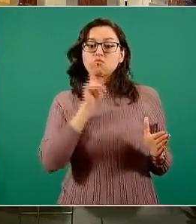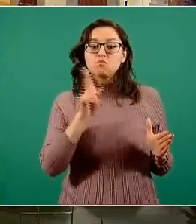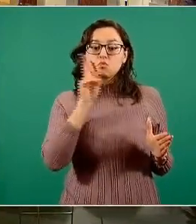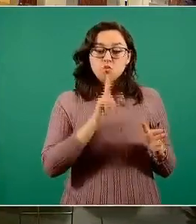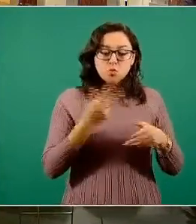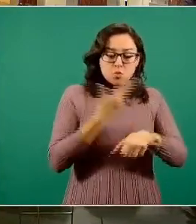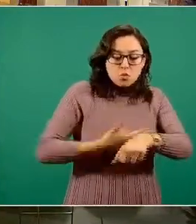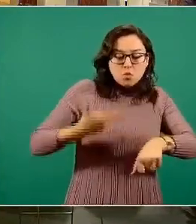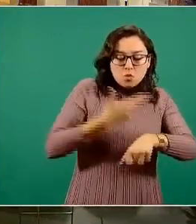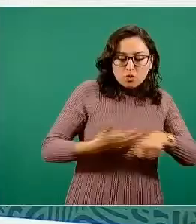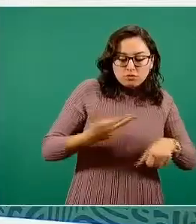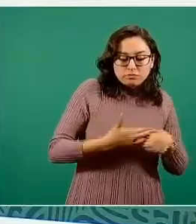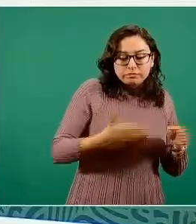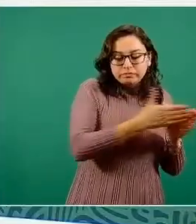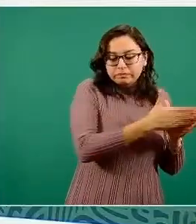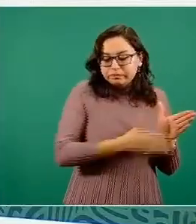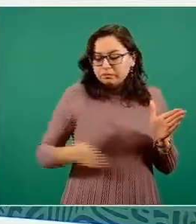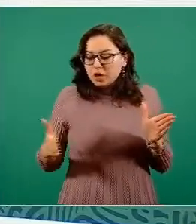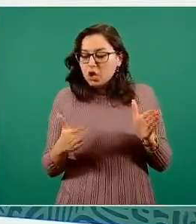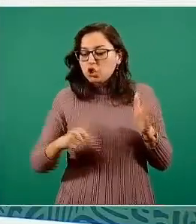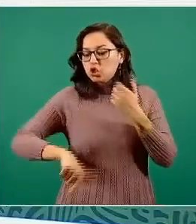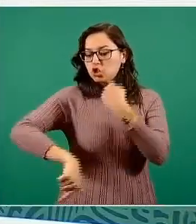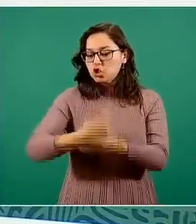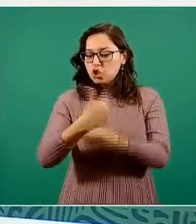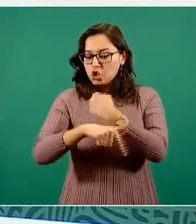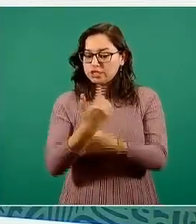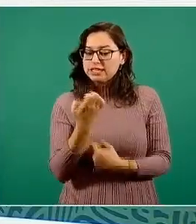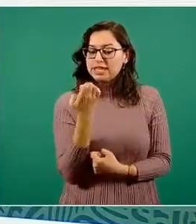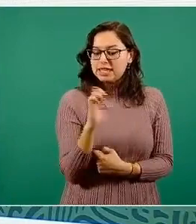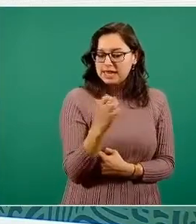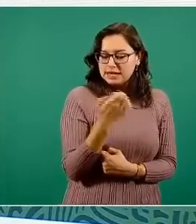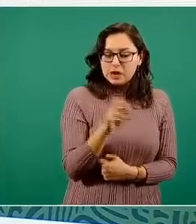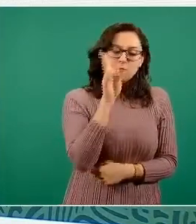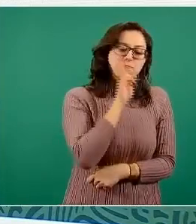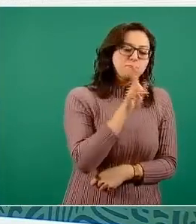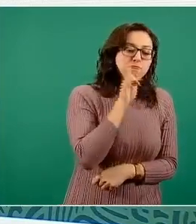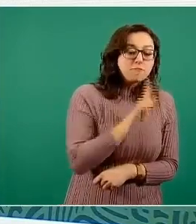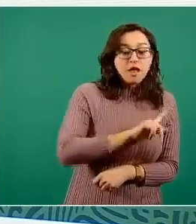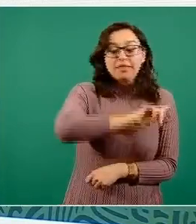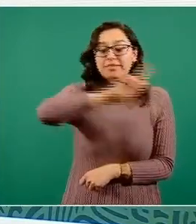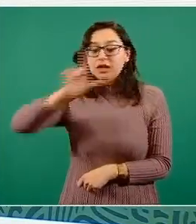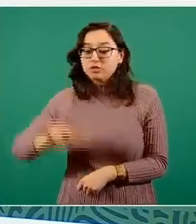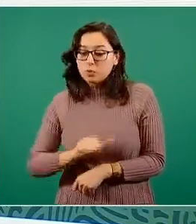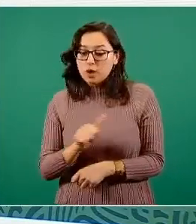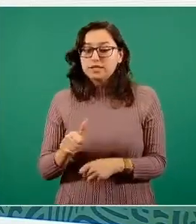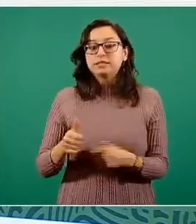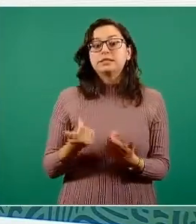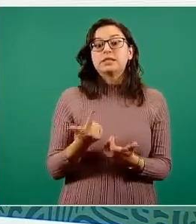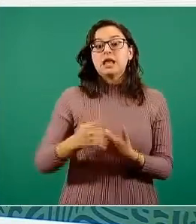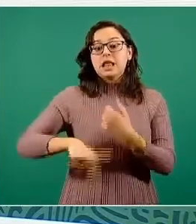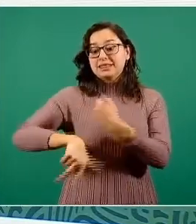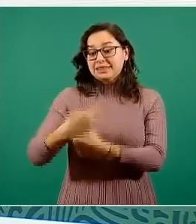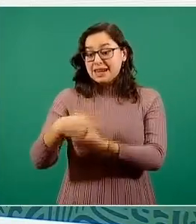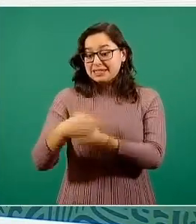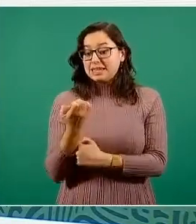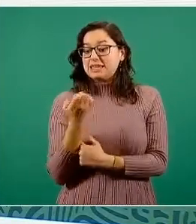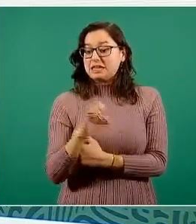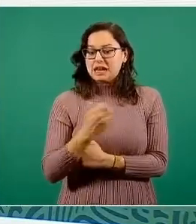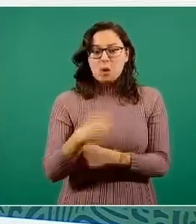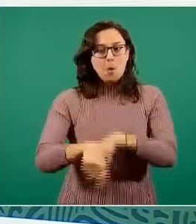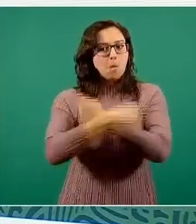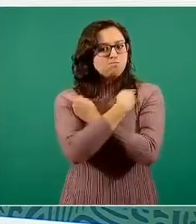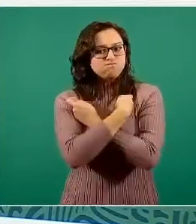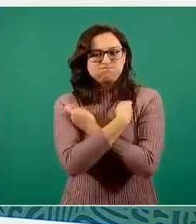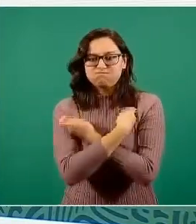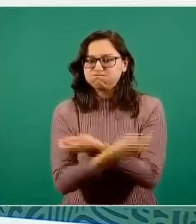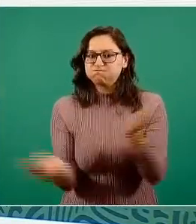12 de enero de 2021 y después arrancamos en una fase expansiva, en la que se puede ver que han llegado distintos